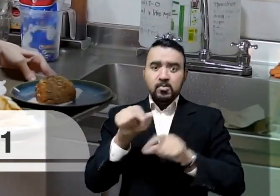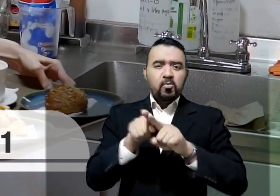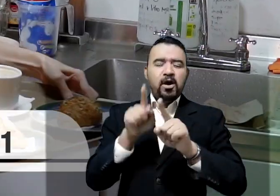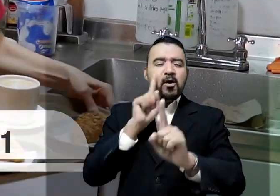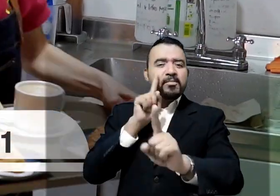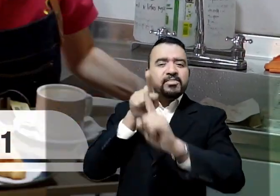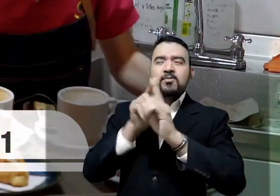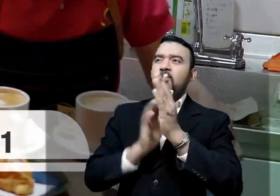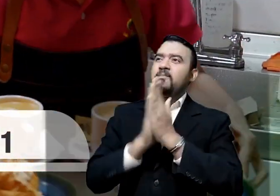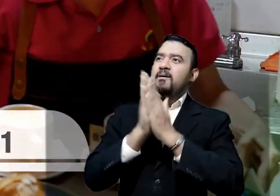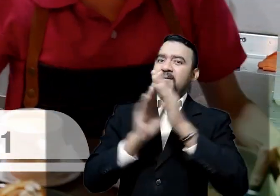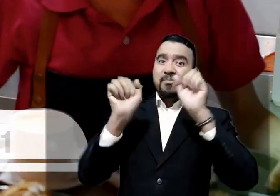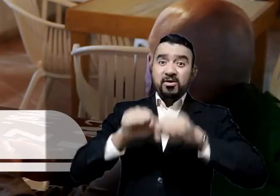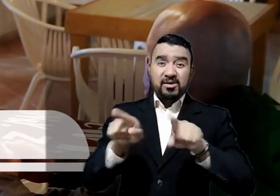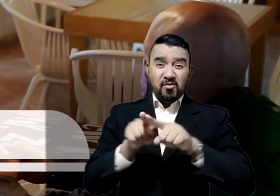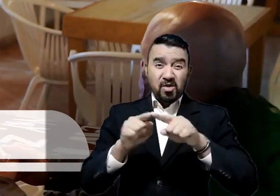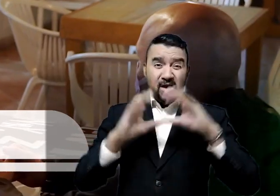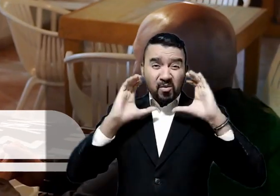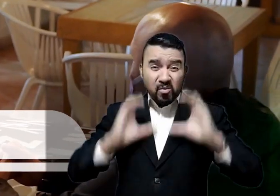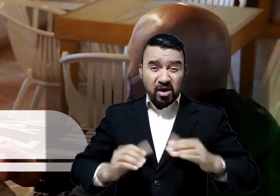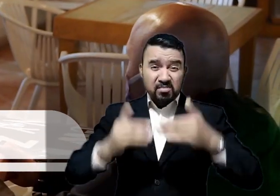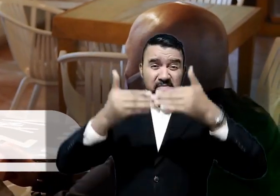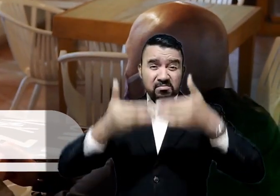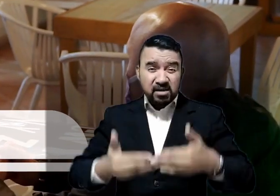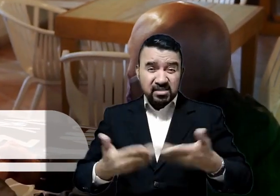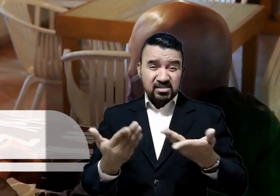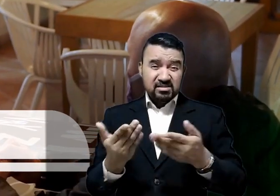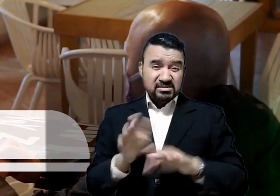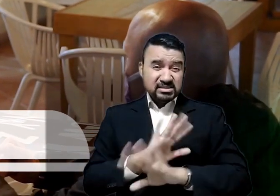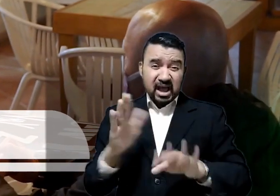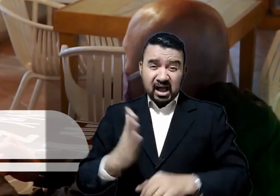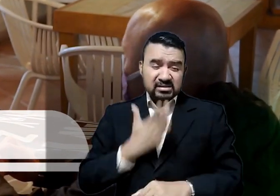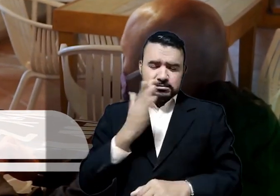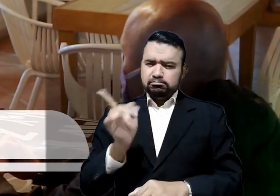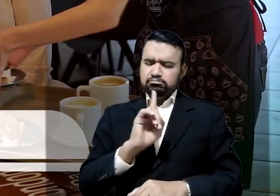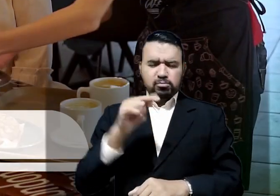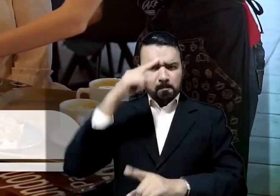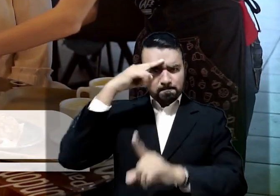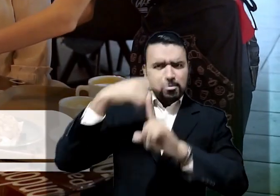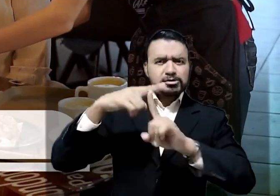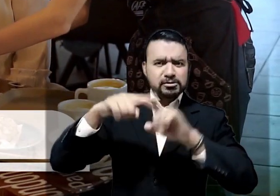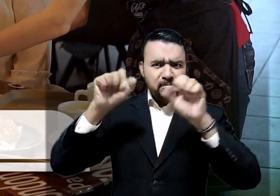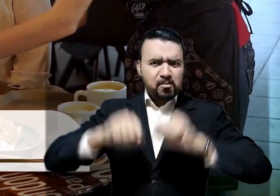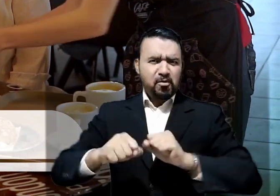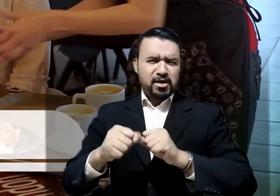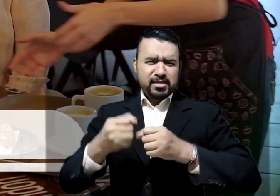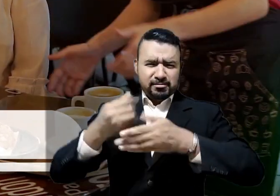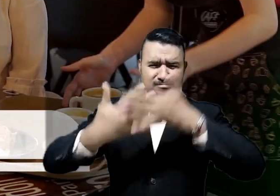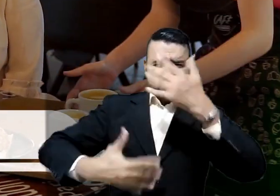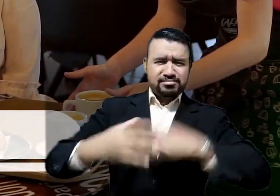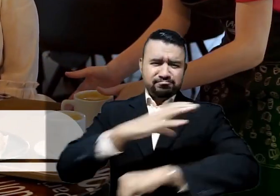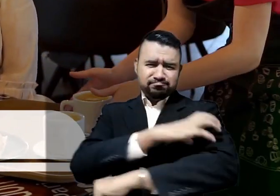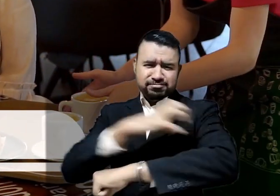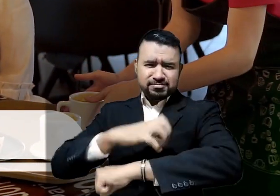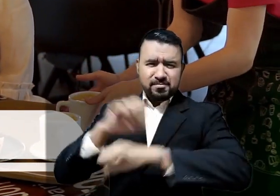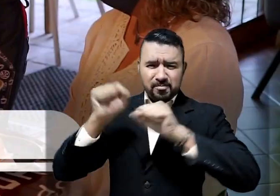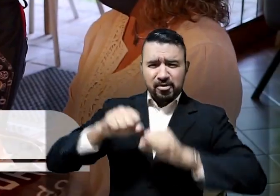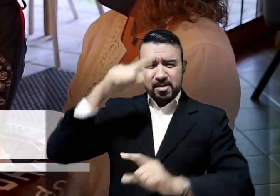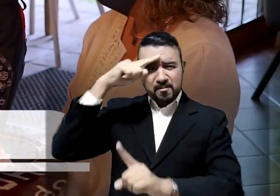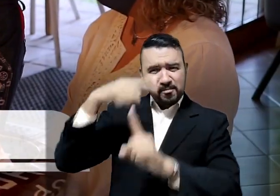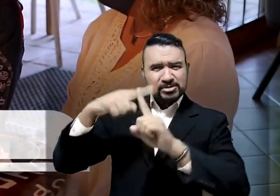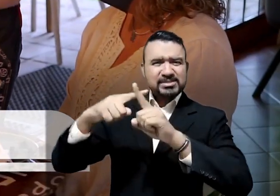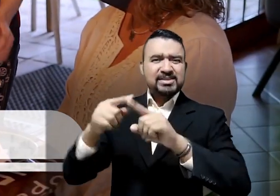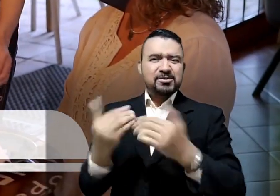permiten cumplir nuestros sueños y no nuestra condición física o mental. Ella es un ejemplo claro de optimismo,